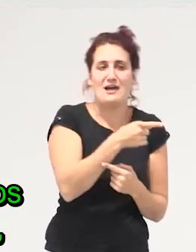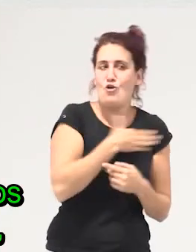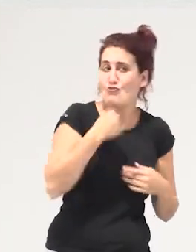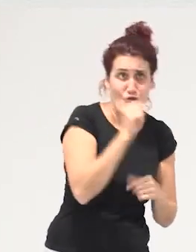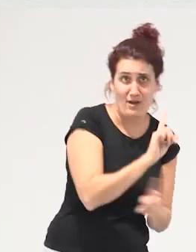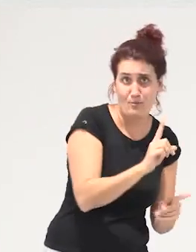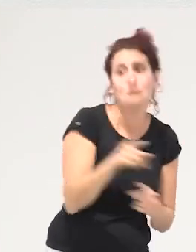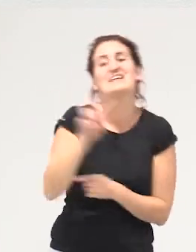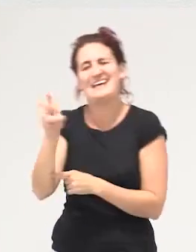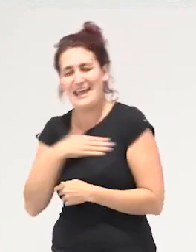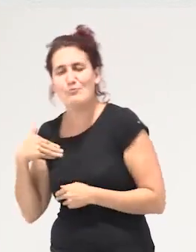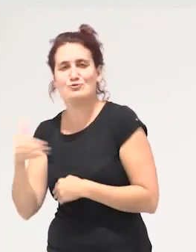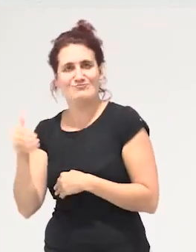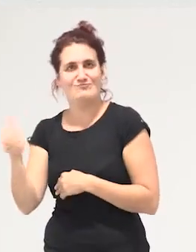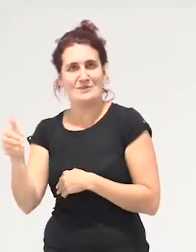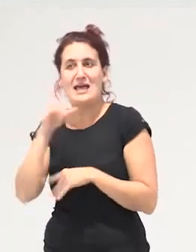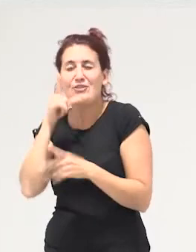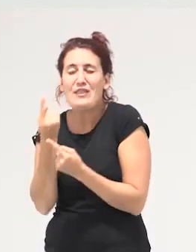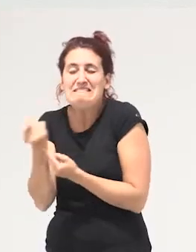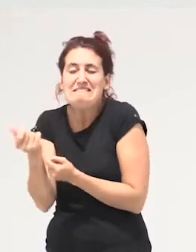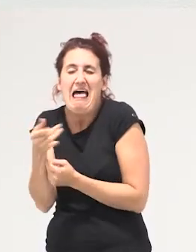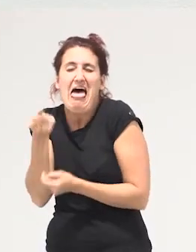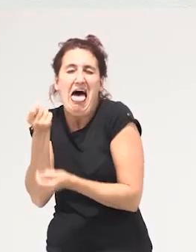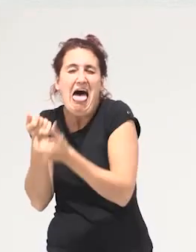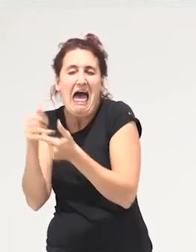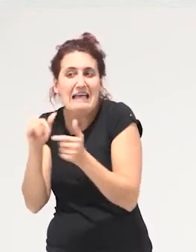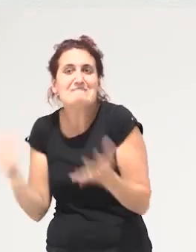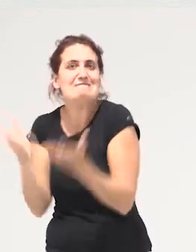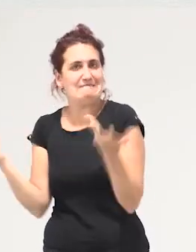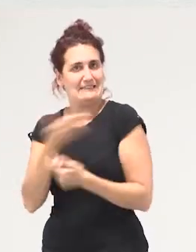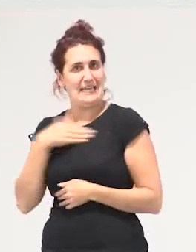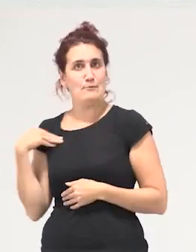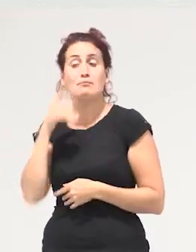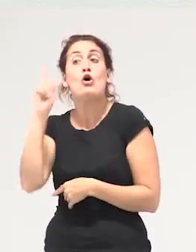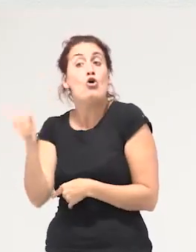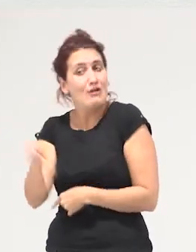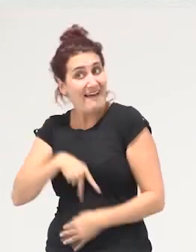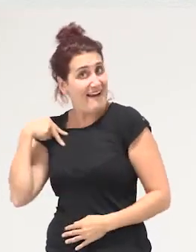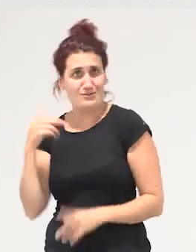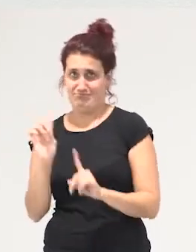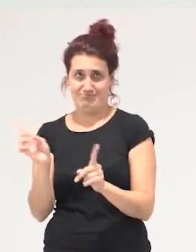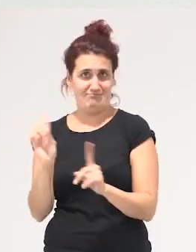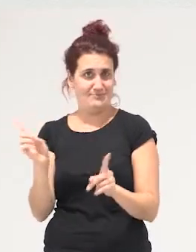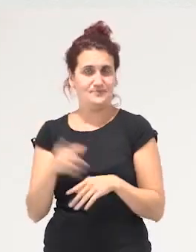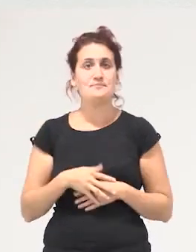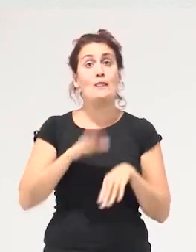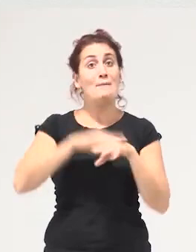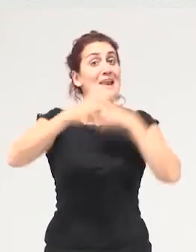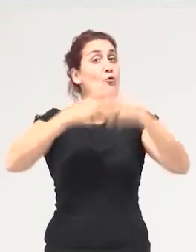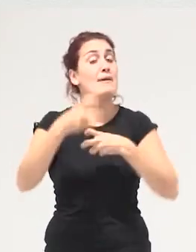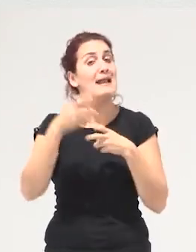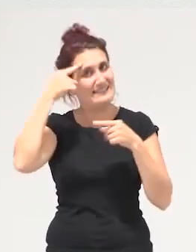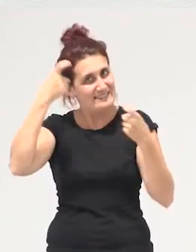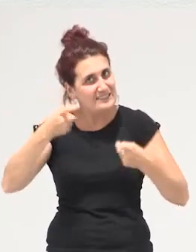existieran y existen pequeñas cositas que queremos fomentar pero no son los generales entonces para recuperar insisto